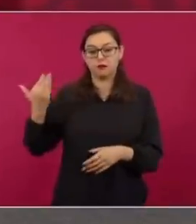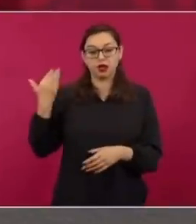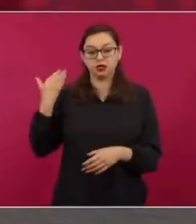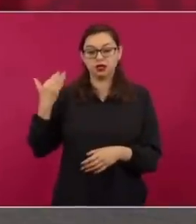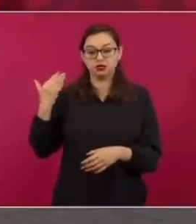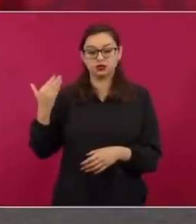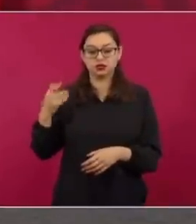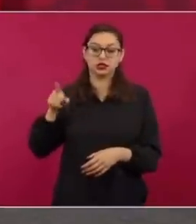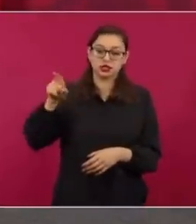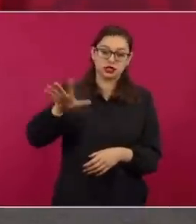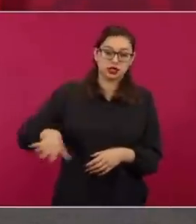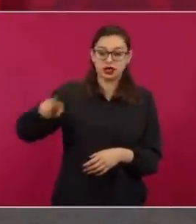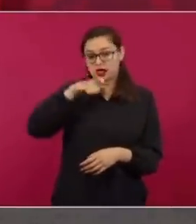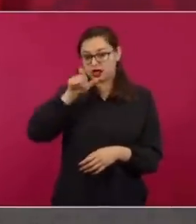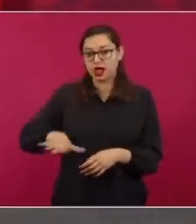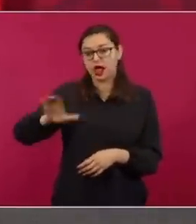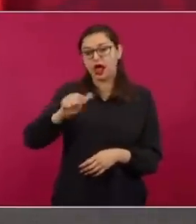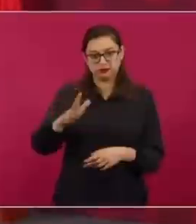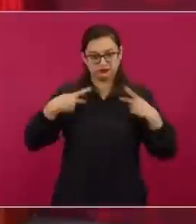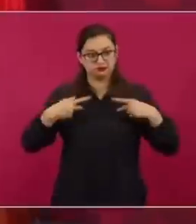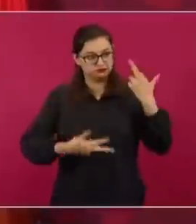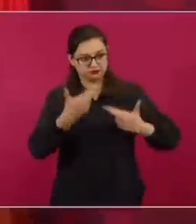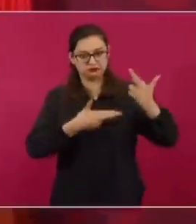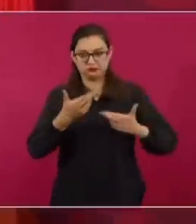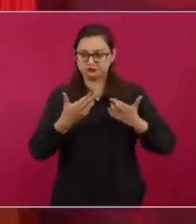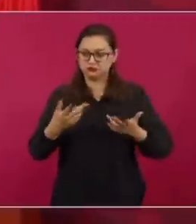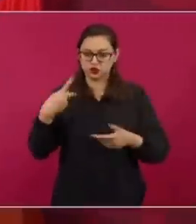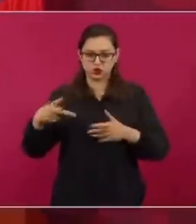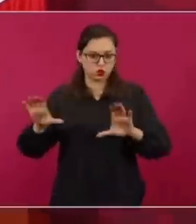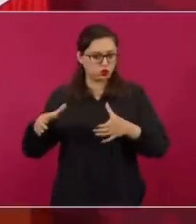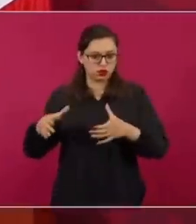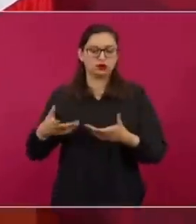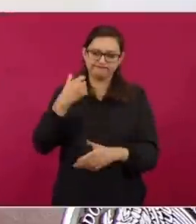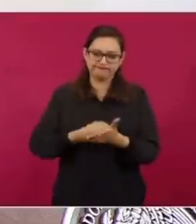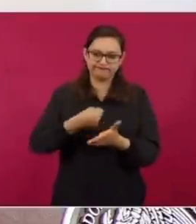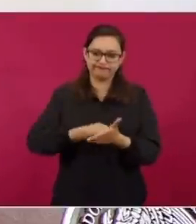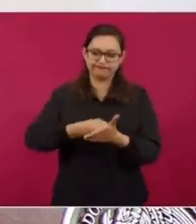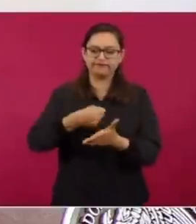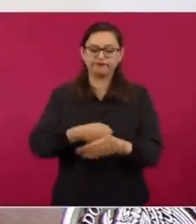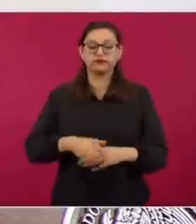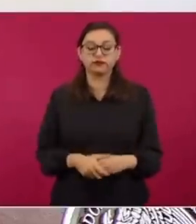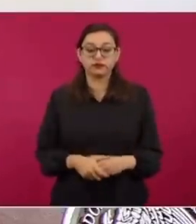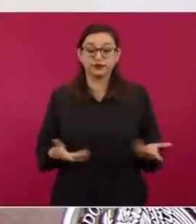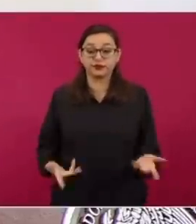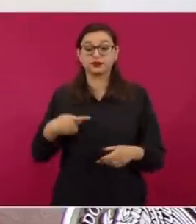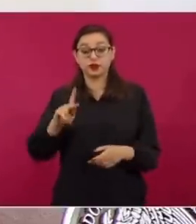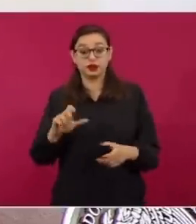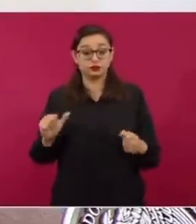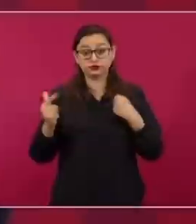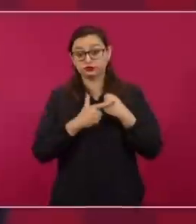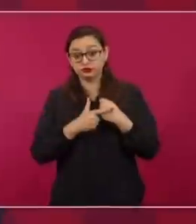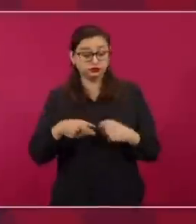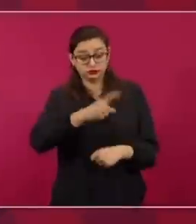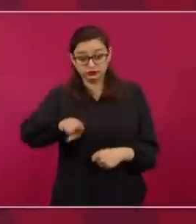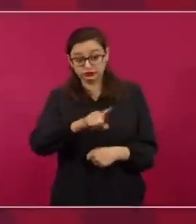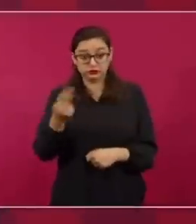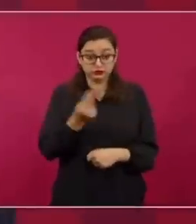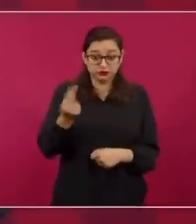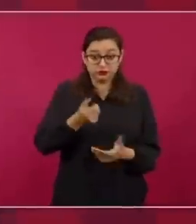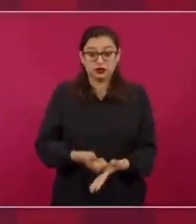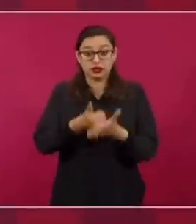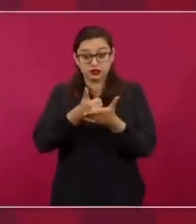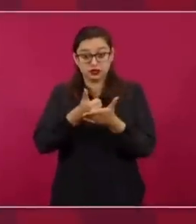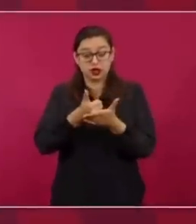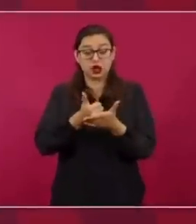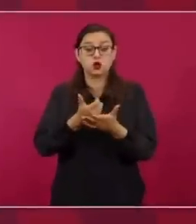poco en Aguililla y en toda esa región? Y lo vamos a seguir haciendo, pero si se necesita ayuda a desplazados, a